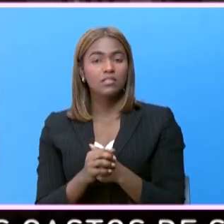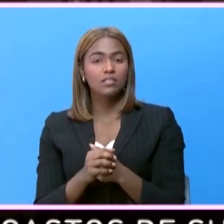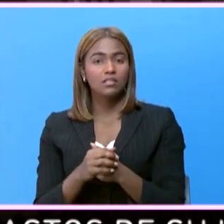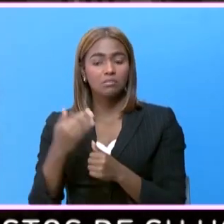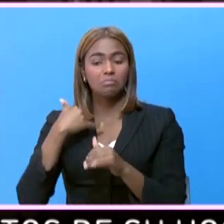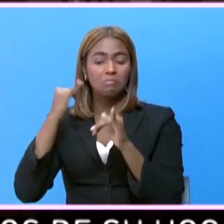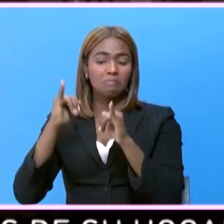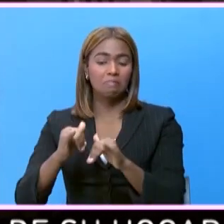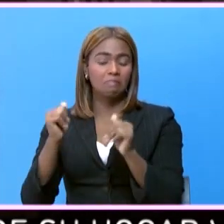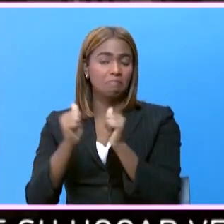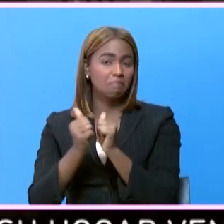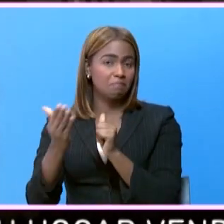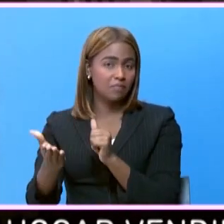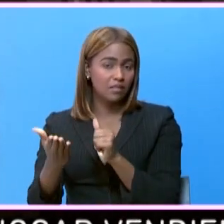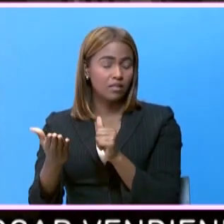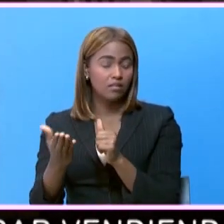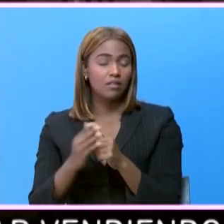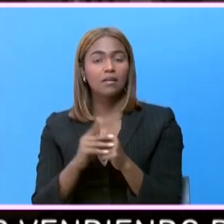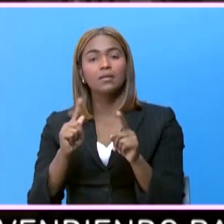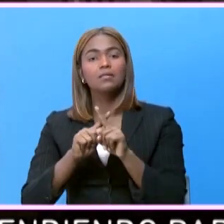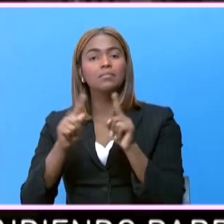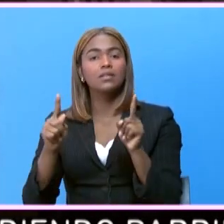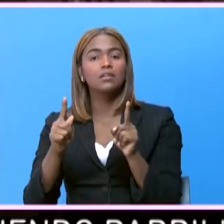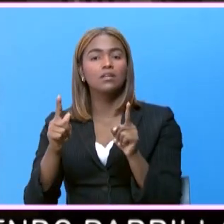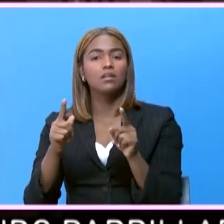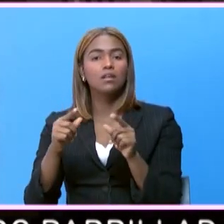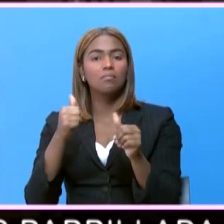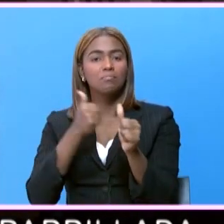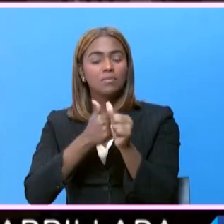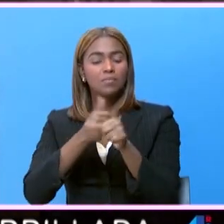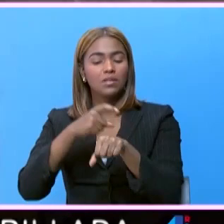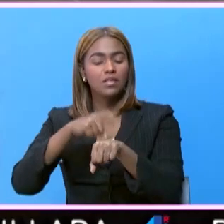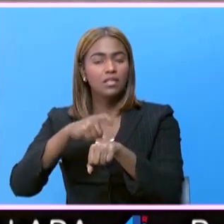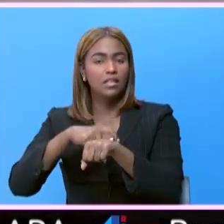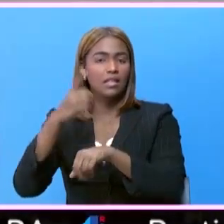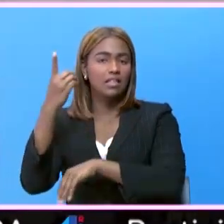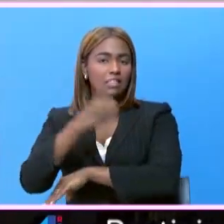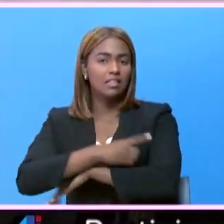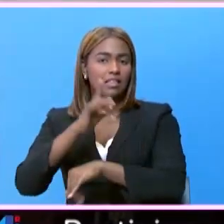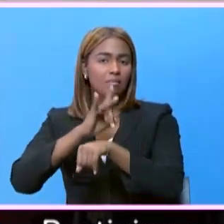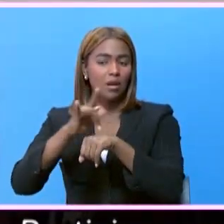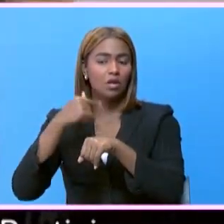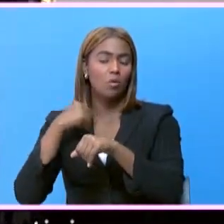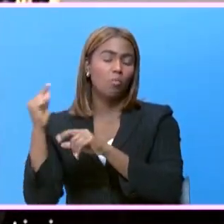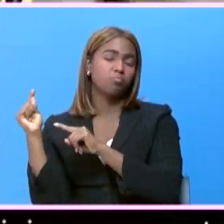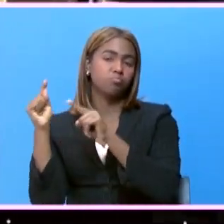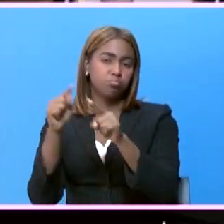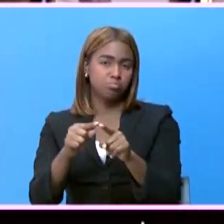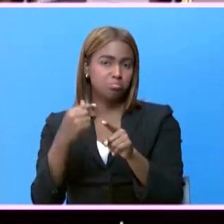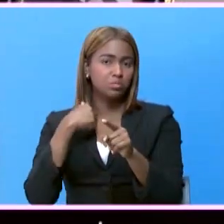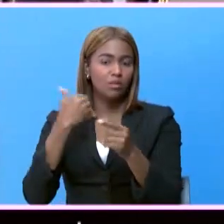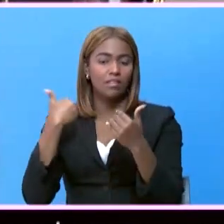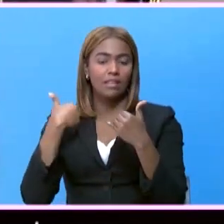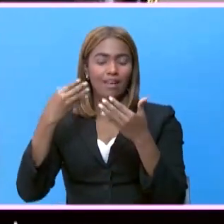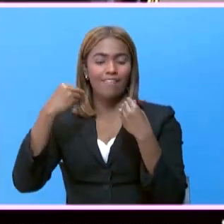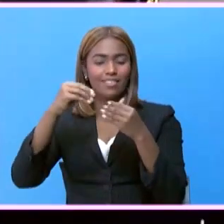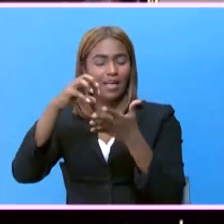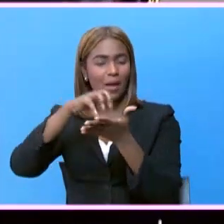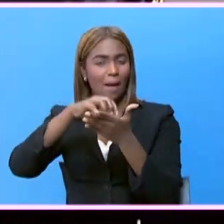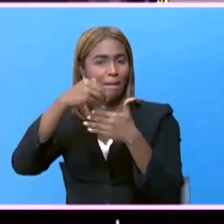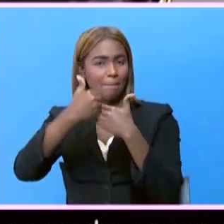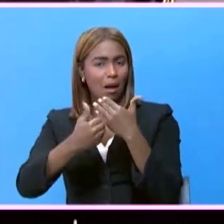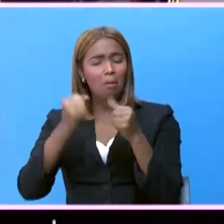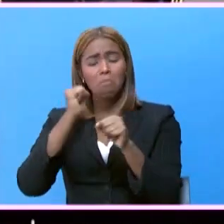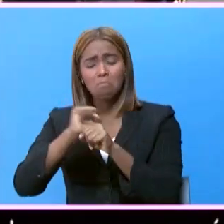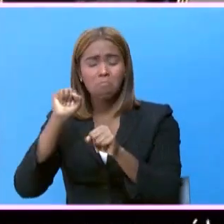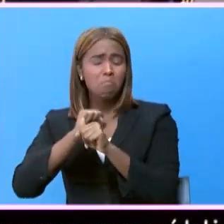pasaba ahí, pero al otro día temprano me voy a coger mi oficio. Yo tenía mi repotería y trabajaba y